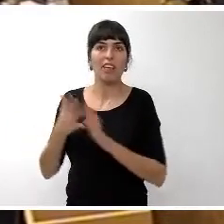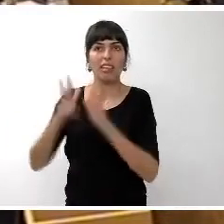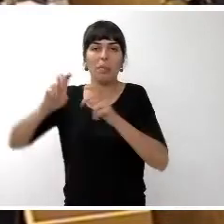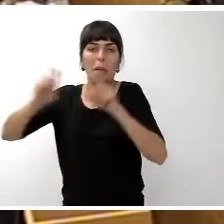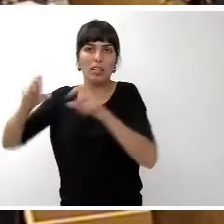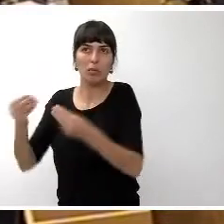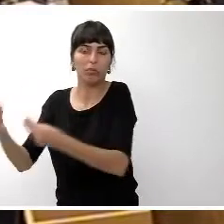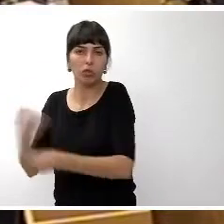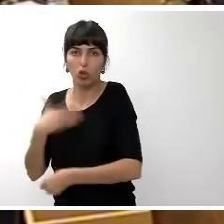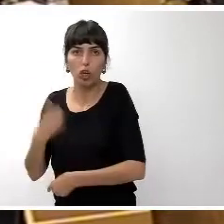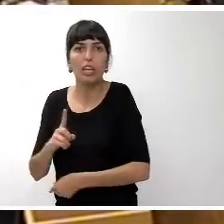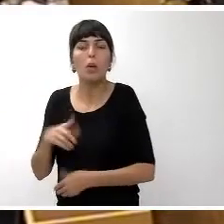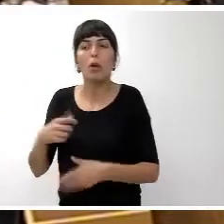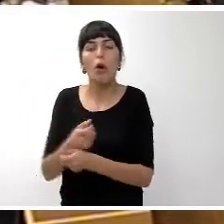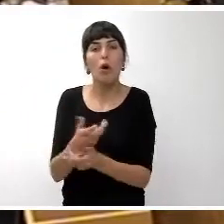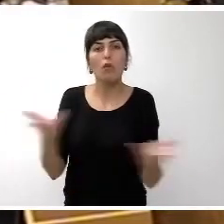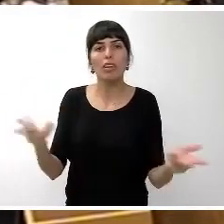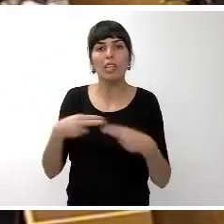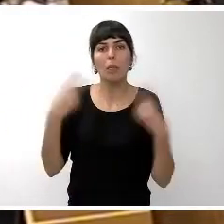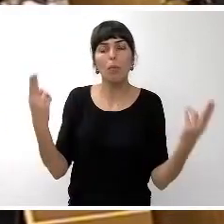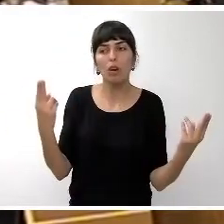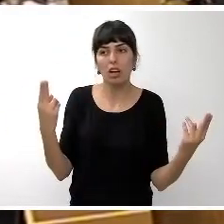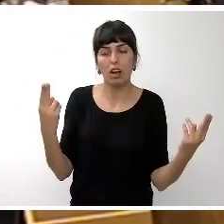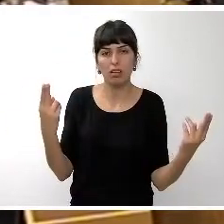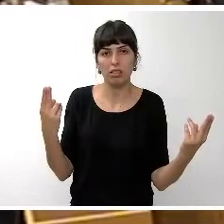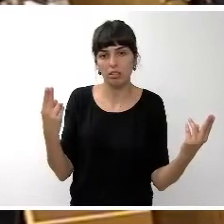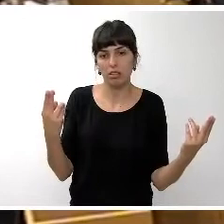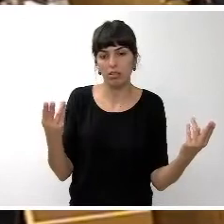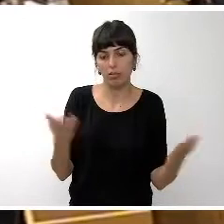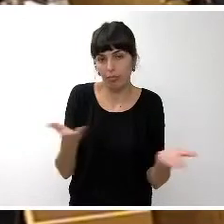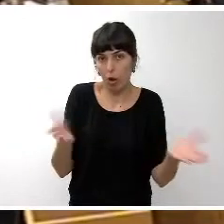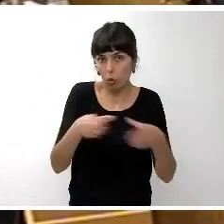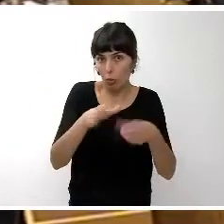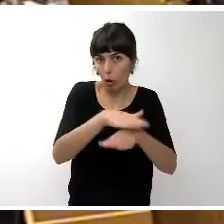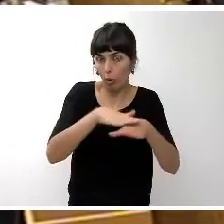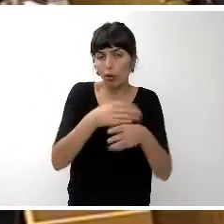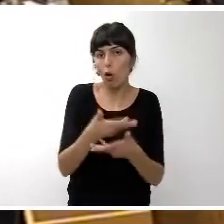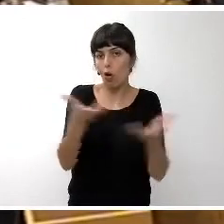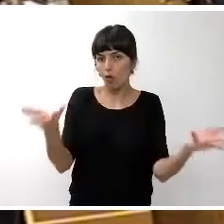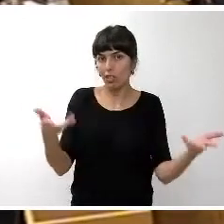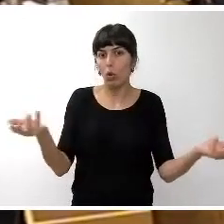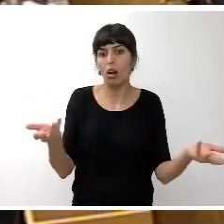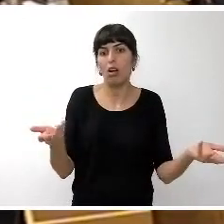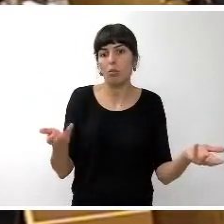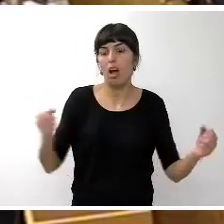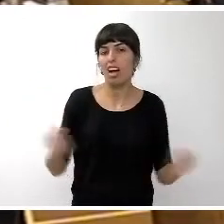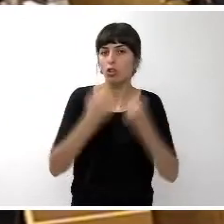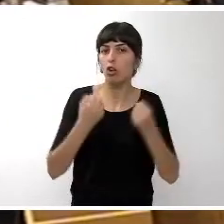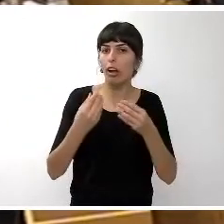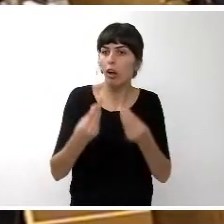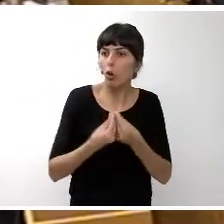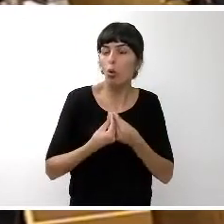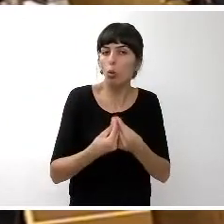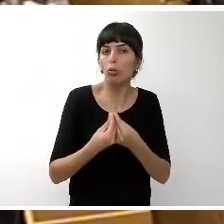nuestra oferta pública nuevamente al grupo de gobierno para actuar de forma conjunta en todas aquellas